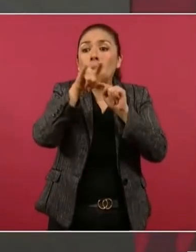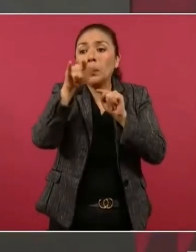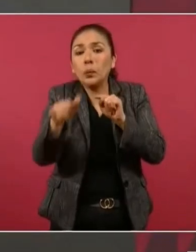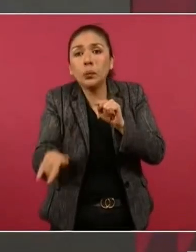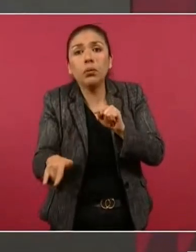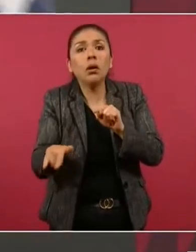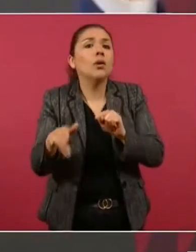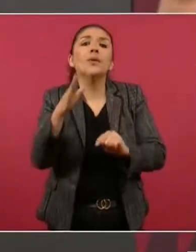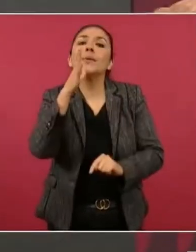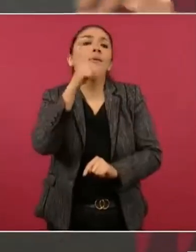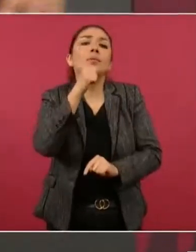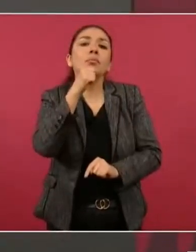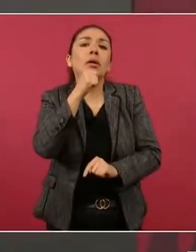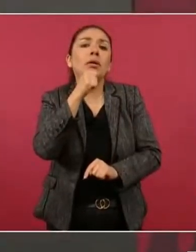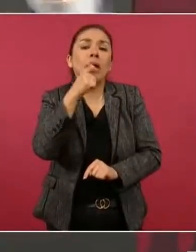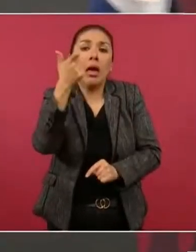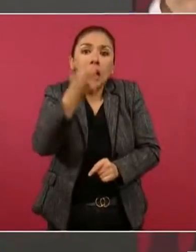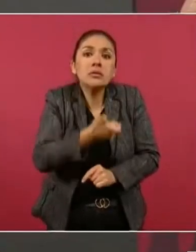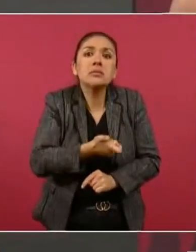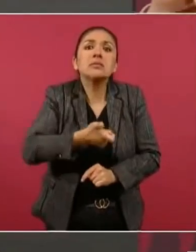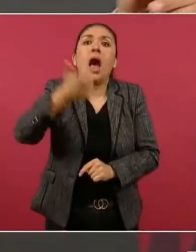Y ya su costo